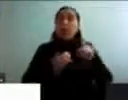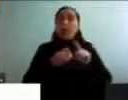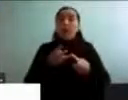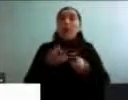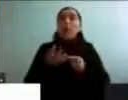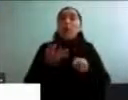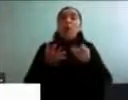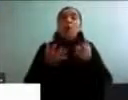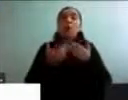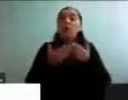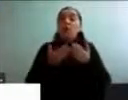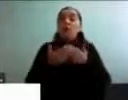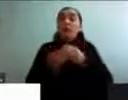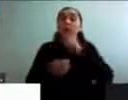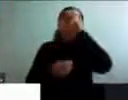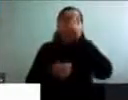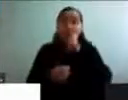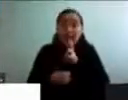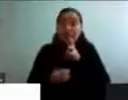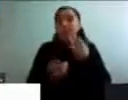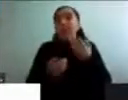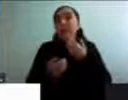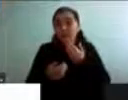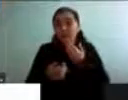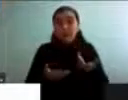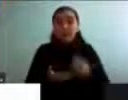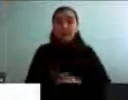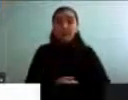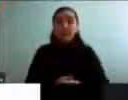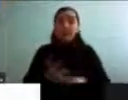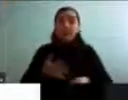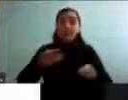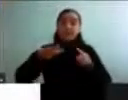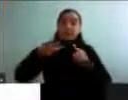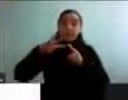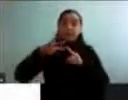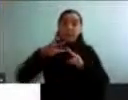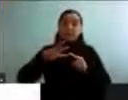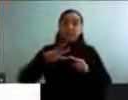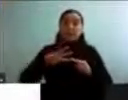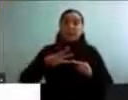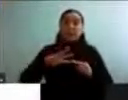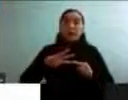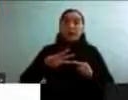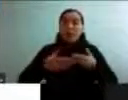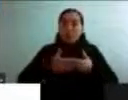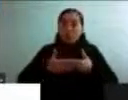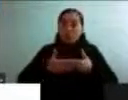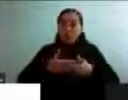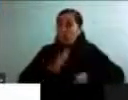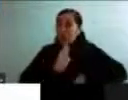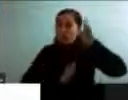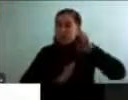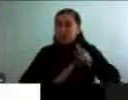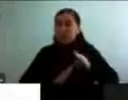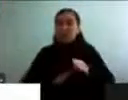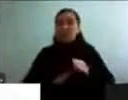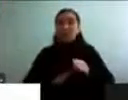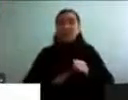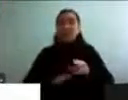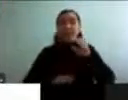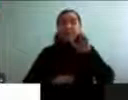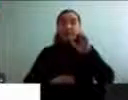Por último, y en tercer lugar, el obstáculo más grande que se propone y más importante es el edadismo.